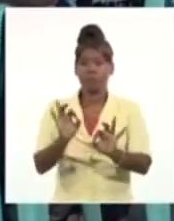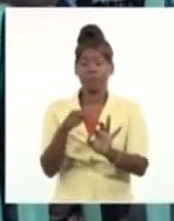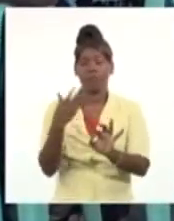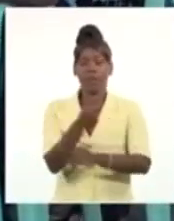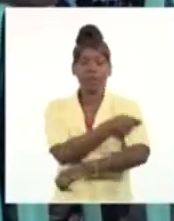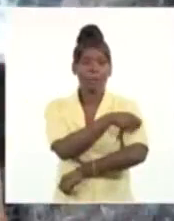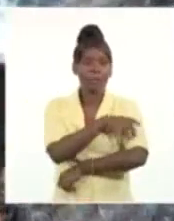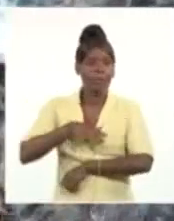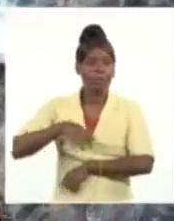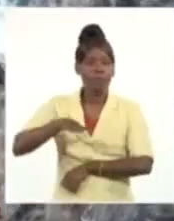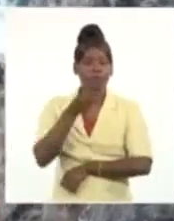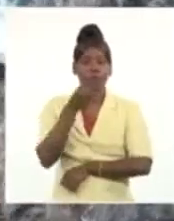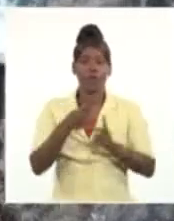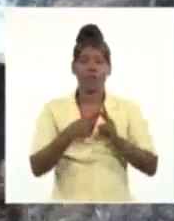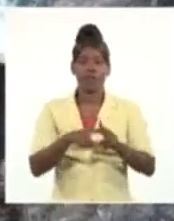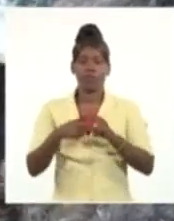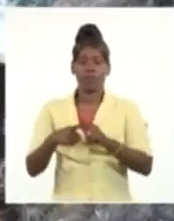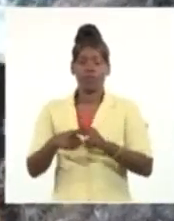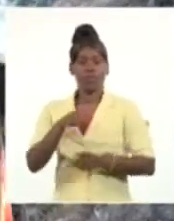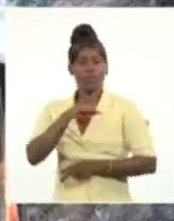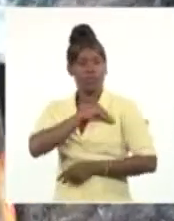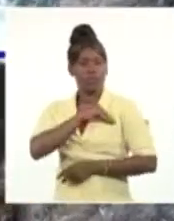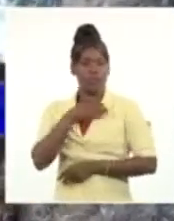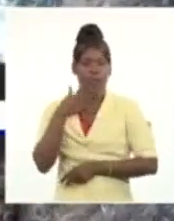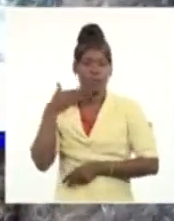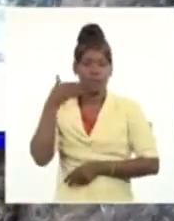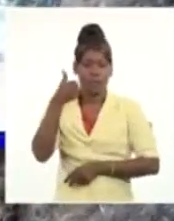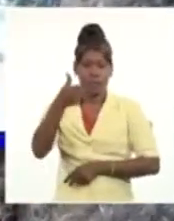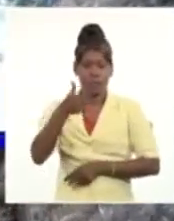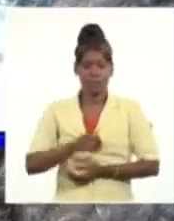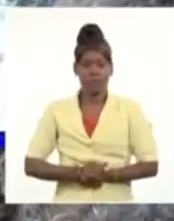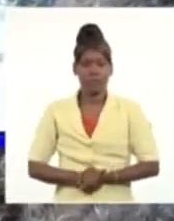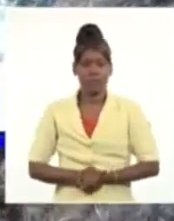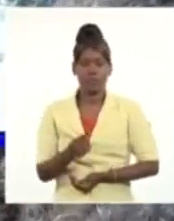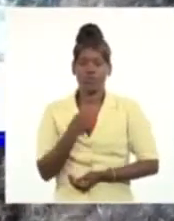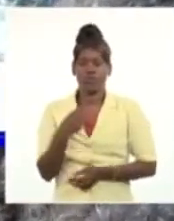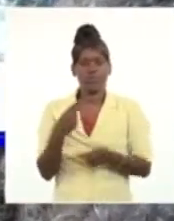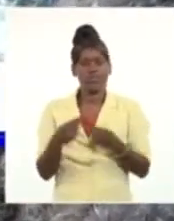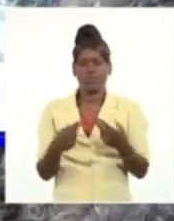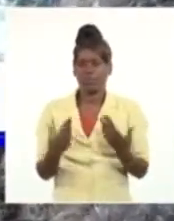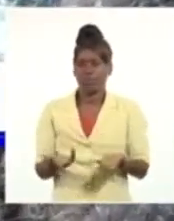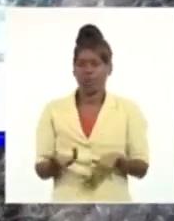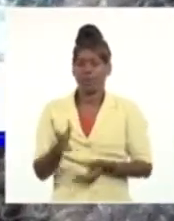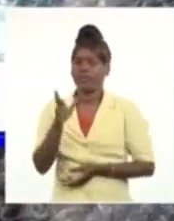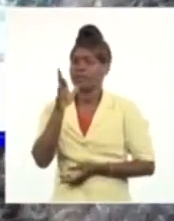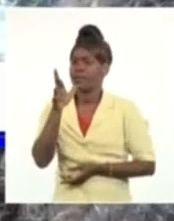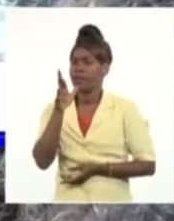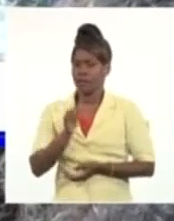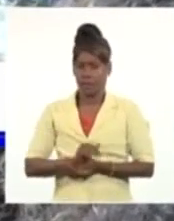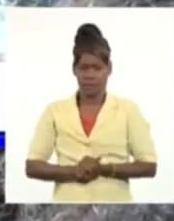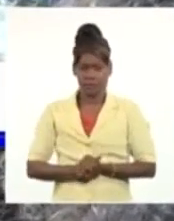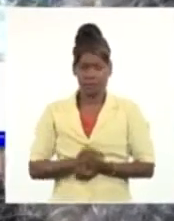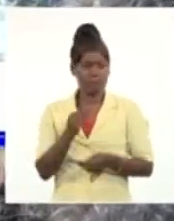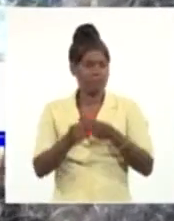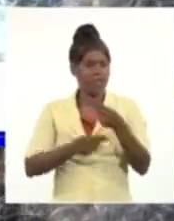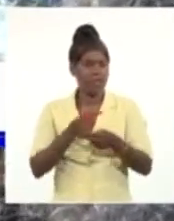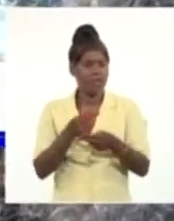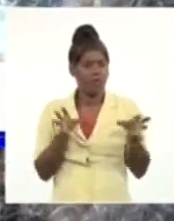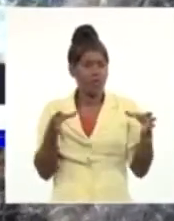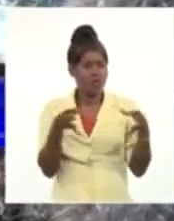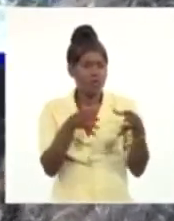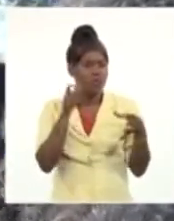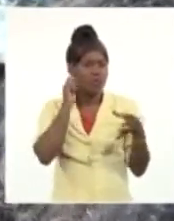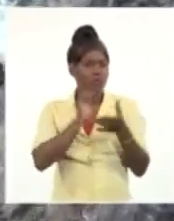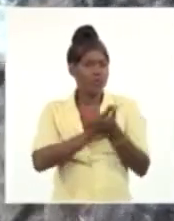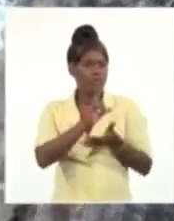país enfrenta. Preguntémonos todos nosotros, ¿qué hacemos en el CDR? ¿Qué hacemos en nuestra delegación de la